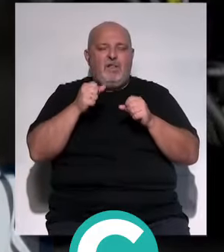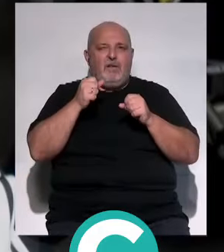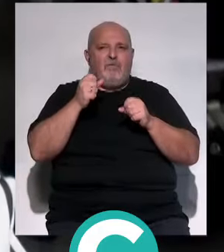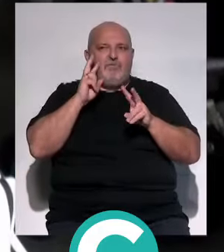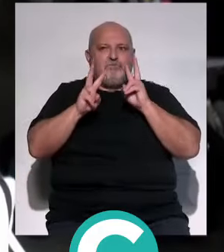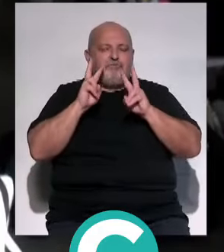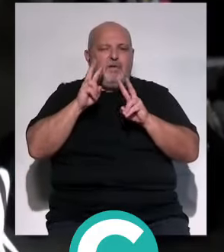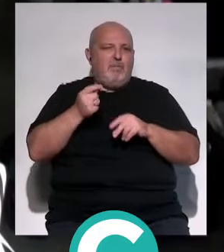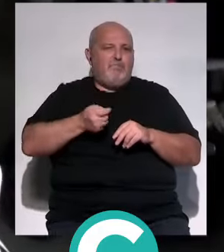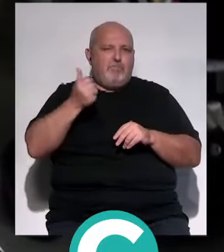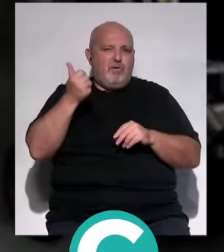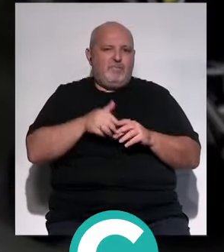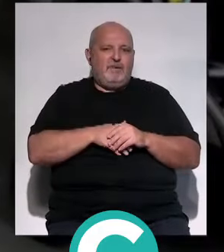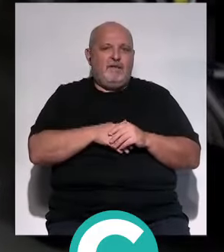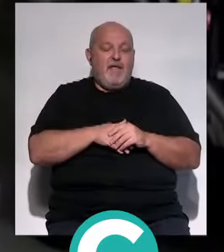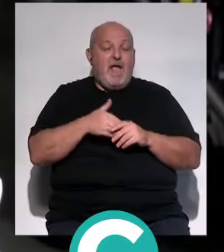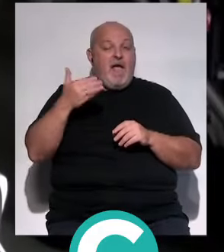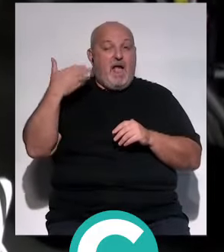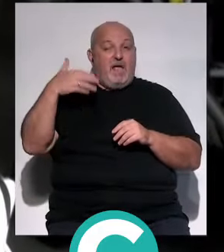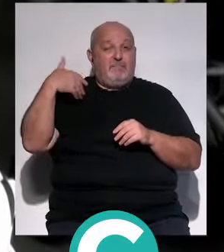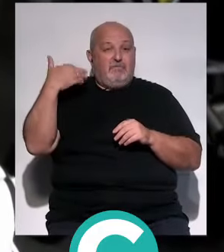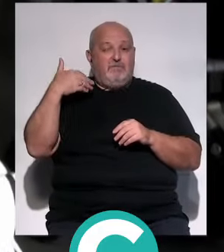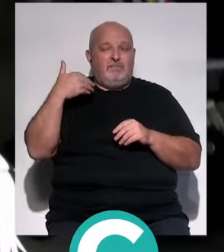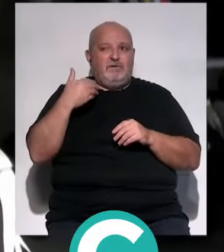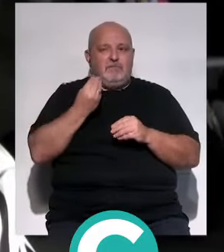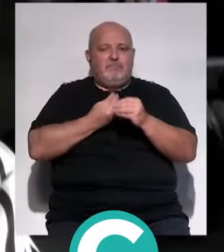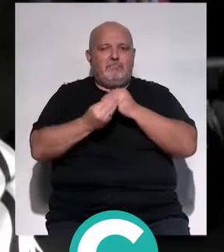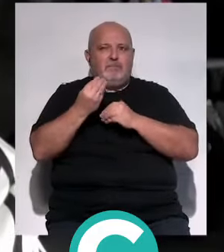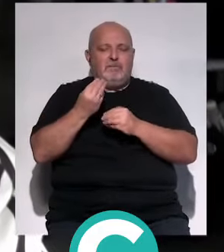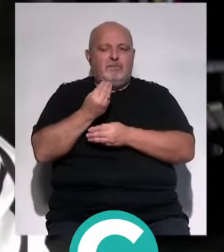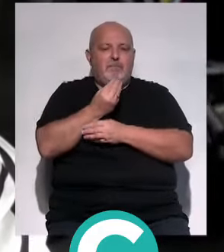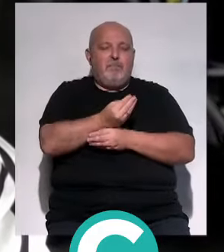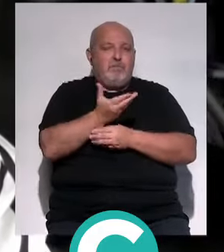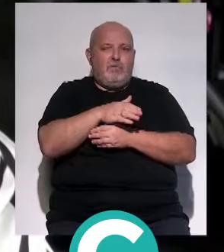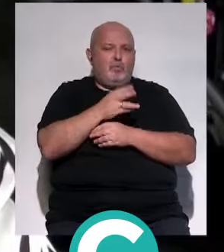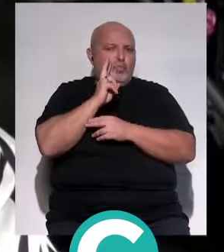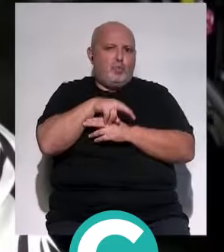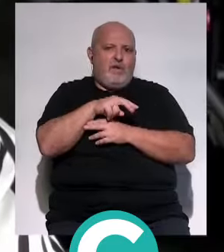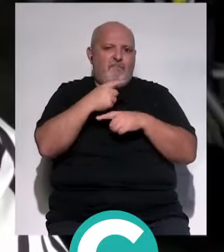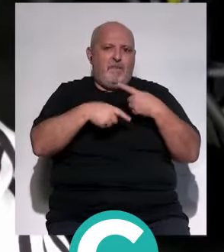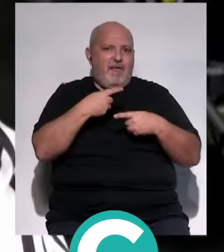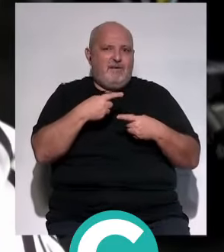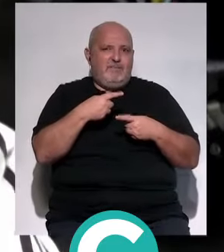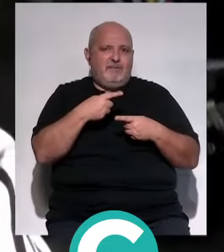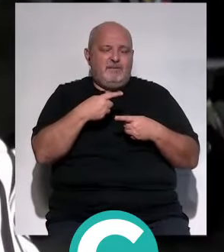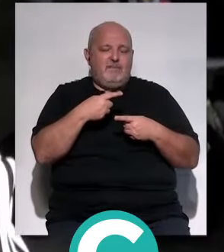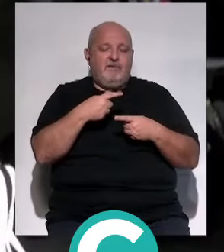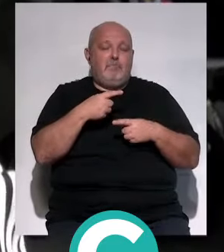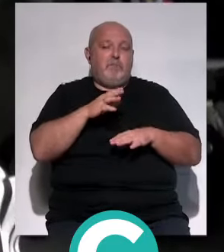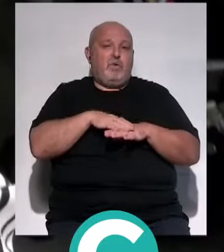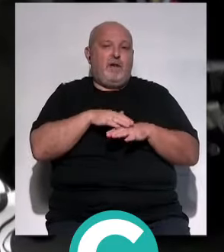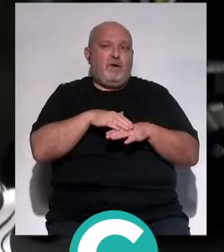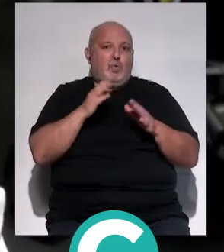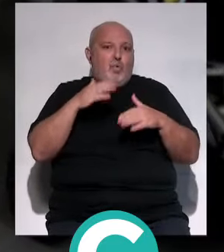tanta visibilidad como ahora. Es verdad que antes los niños no se enseñaban a las familias, porque no